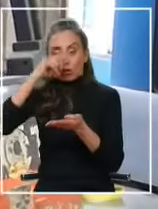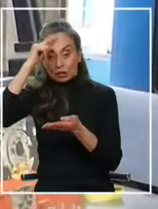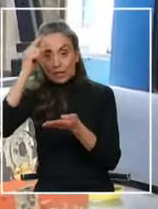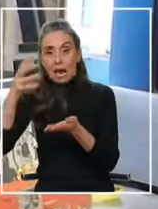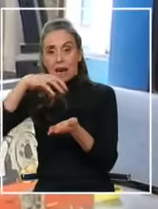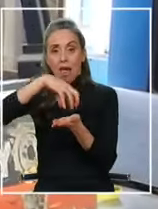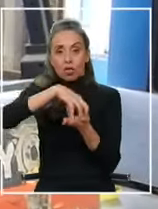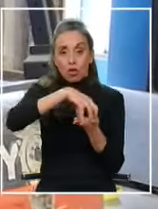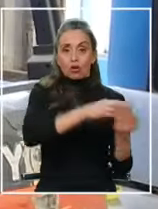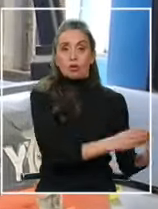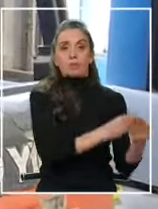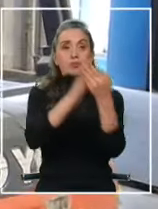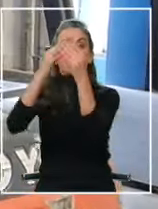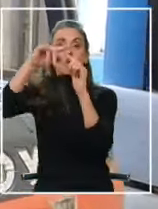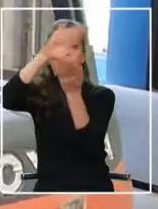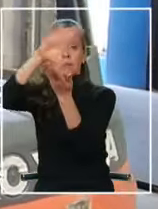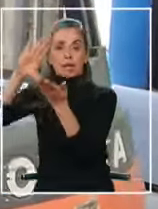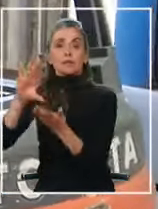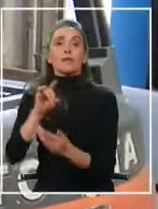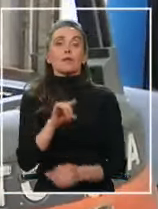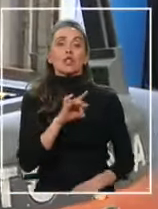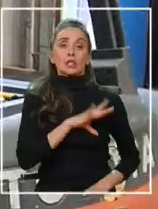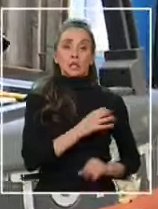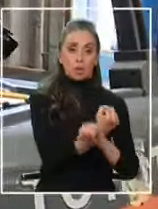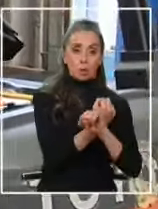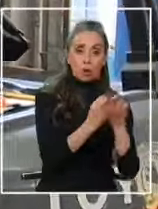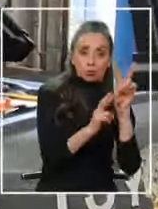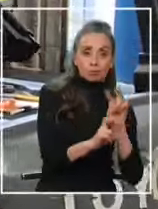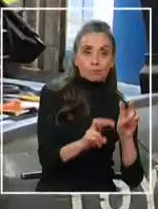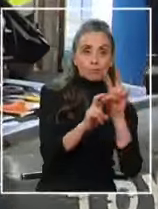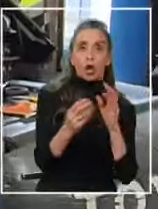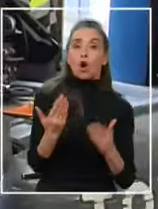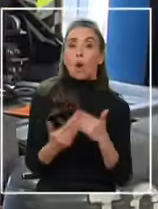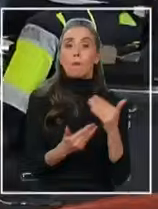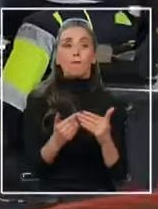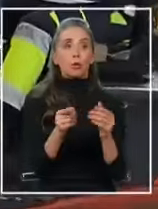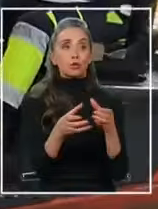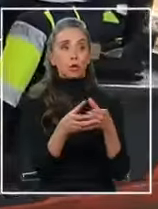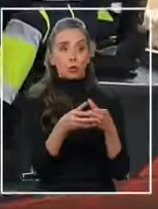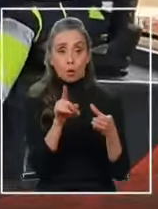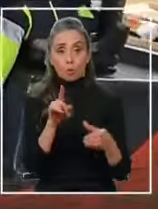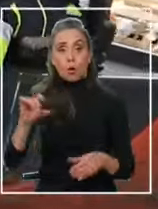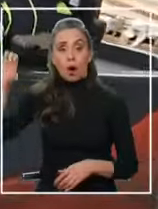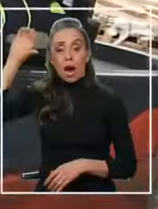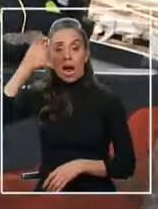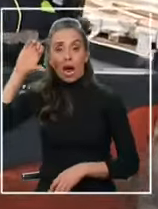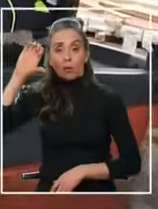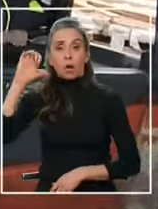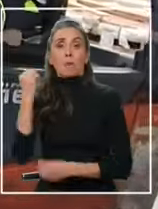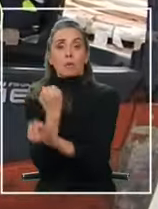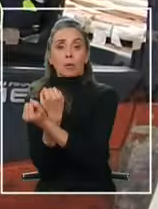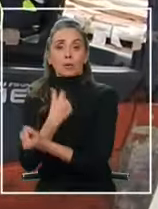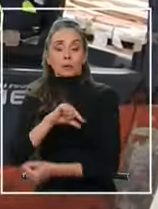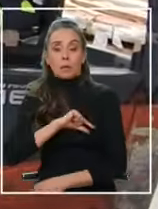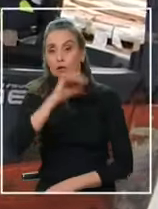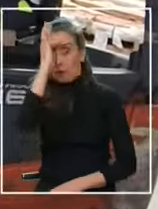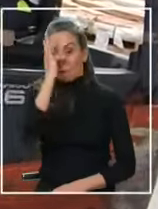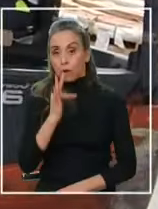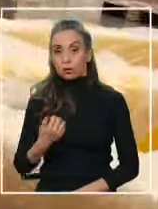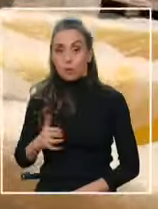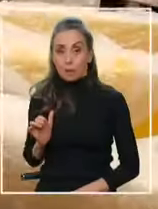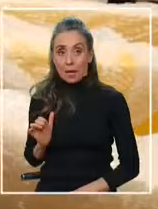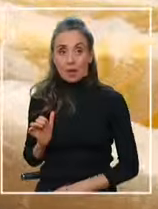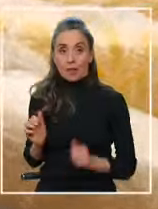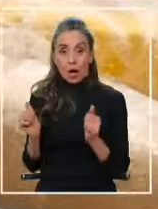mientras en Chile la policía realizaba estos seguimientos para establecer cómo operaba la banda en Europa la policía española junto a funcionarios de la